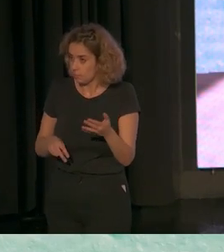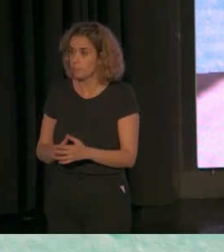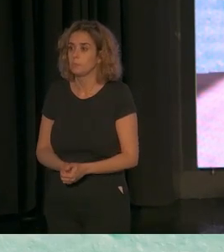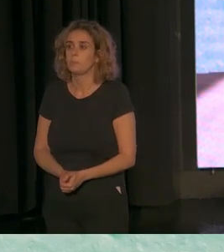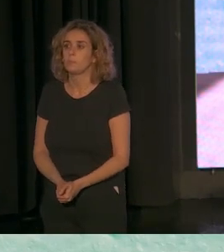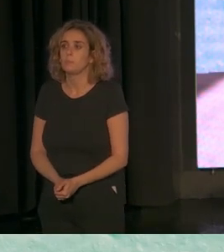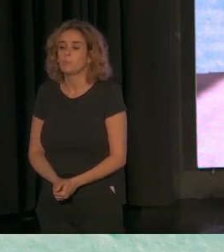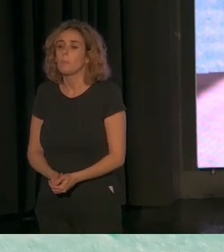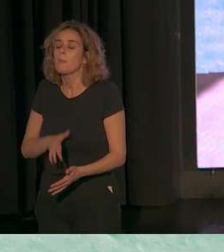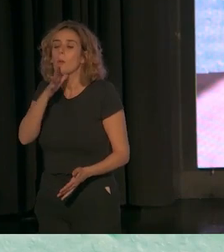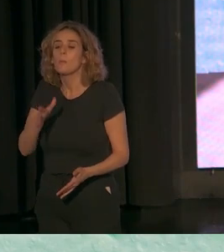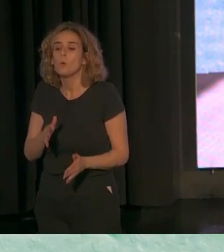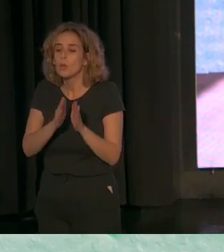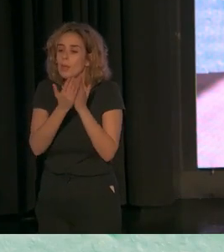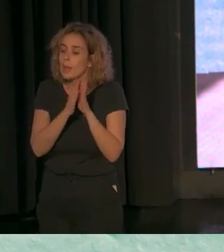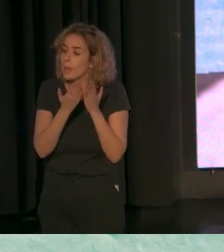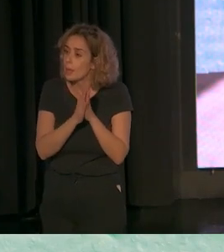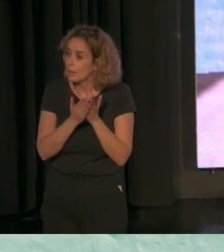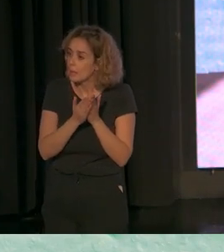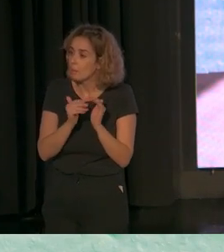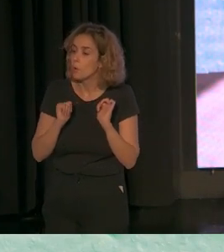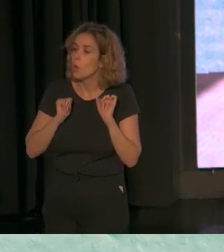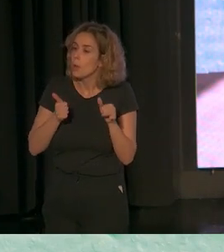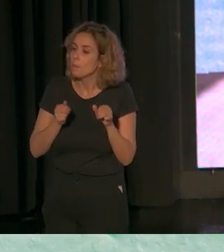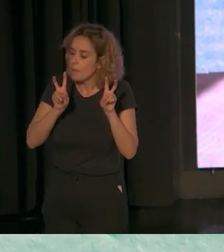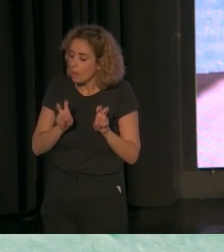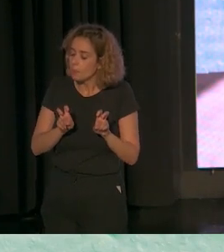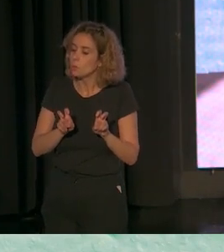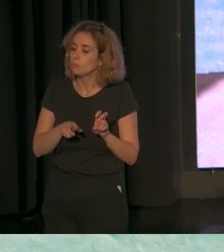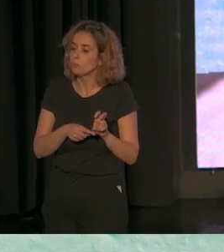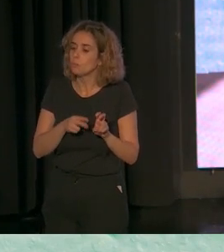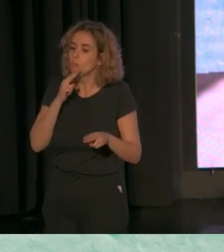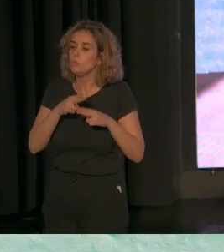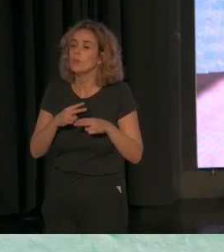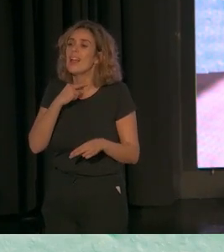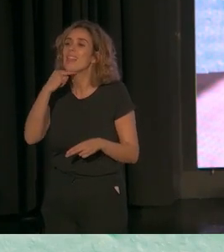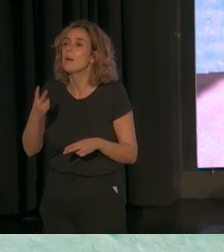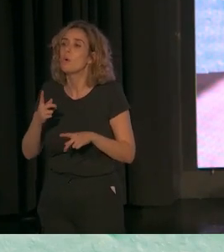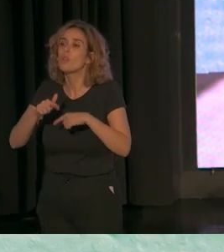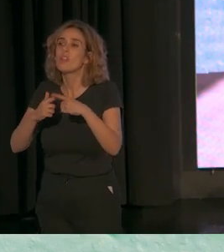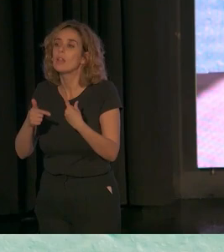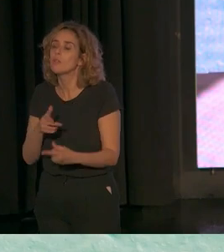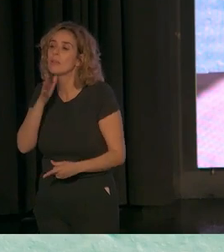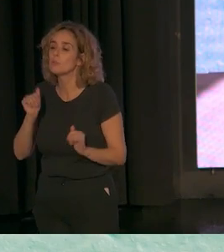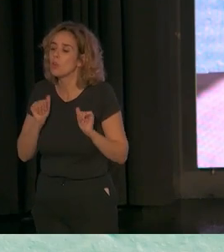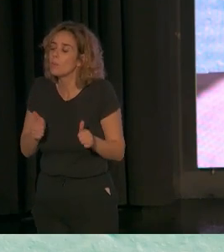caso, ¿por qué el libro empieza con un capítulo que se llama La voz de las familias?